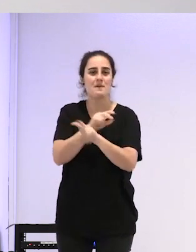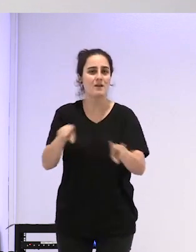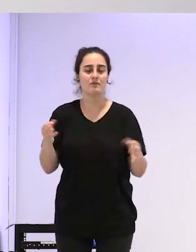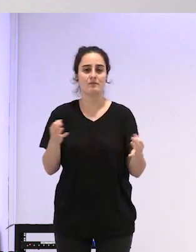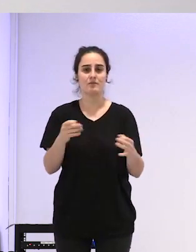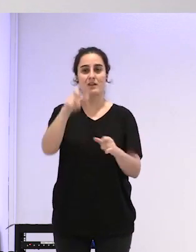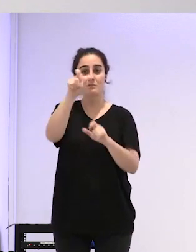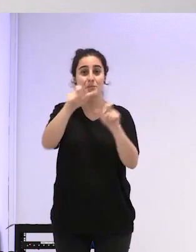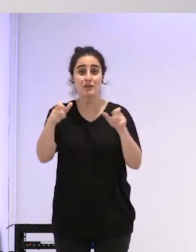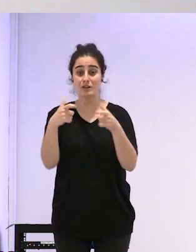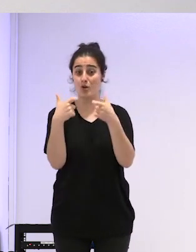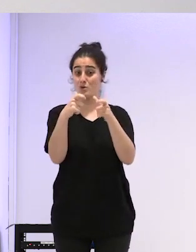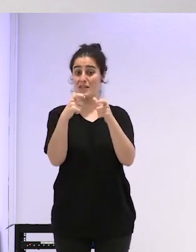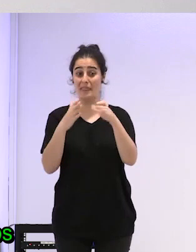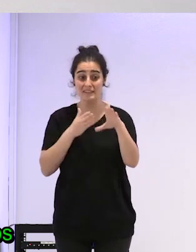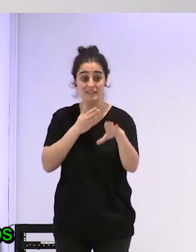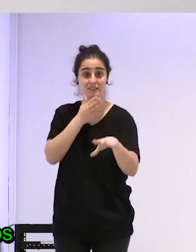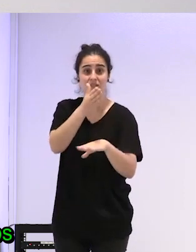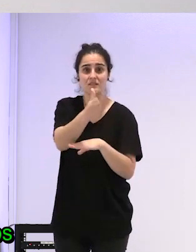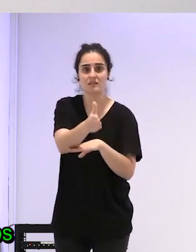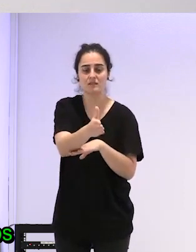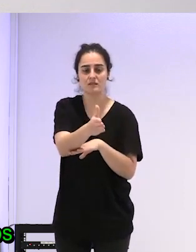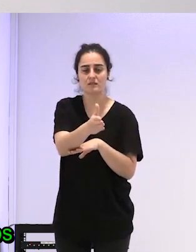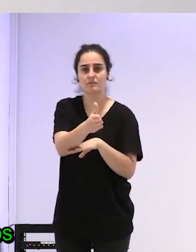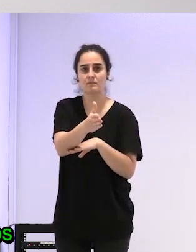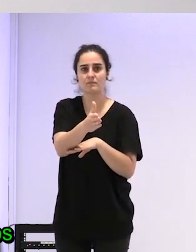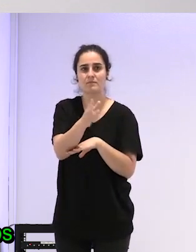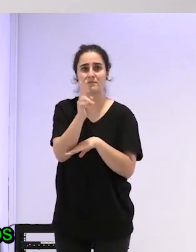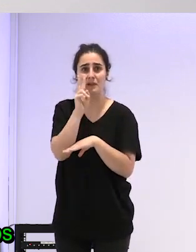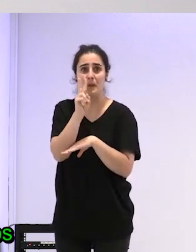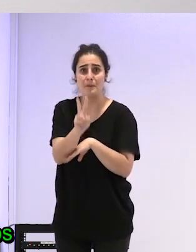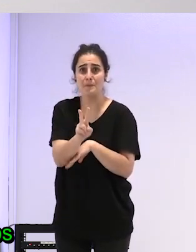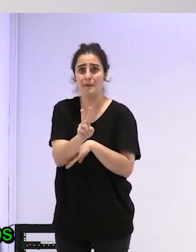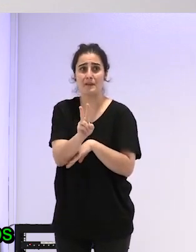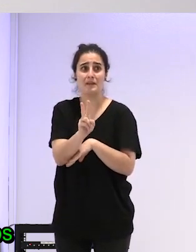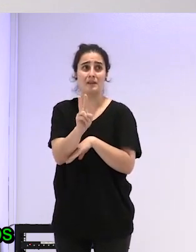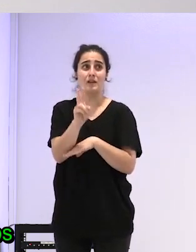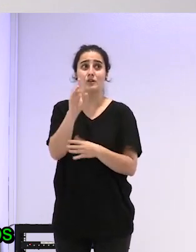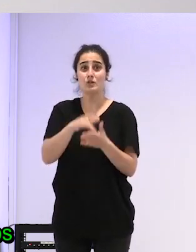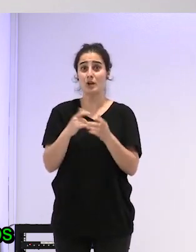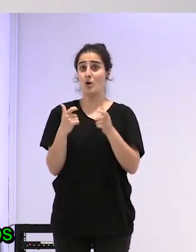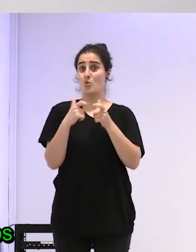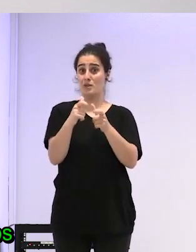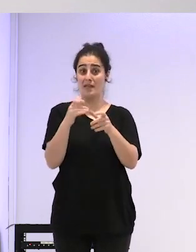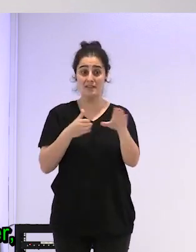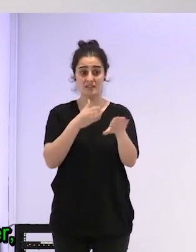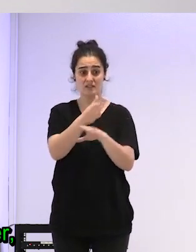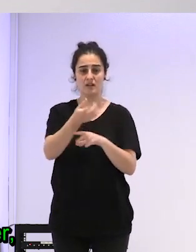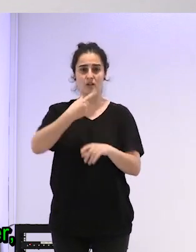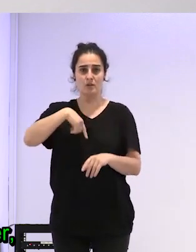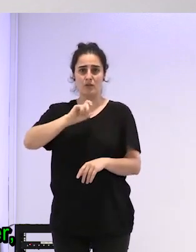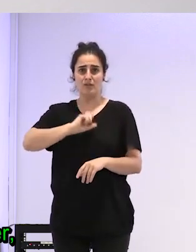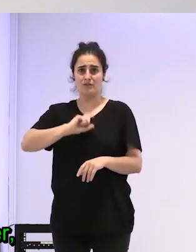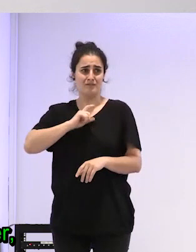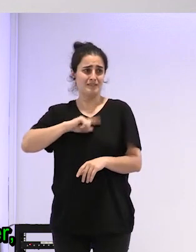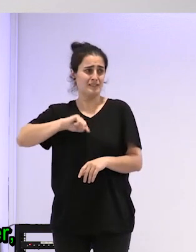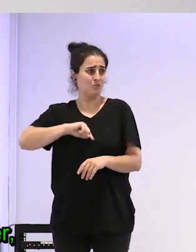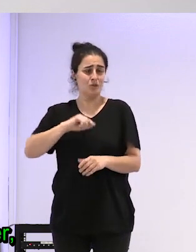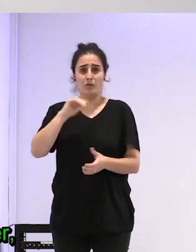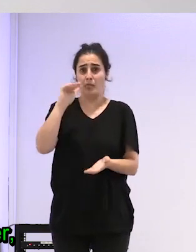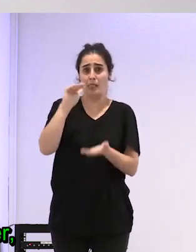que van a estas unidades pero ver lo pequeñitos que nos hacemos cuando vamos a estas unidades y que somos incluso